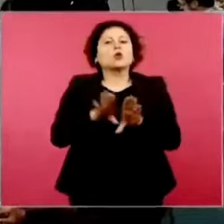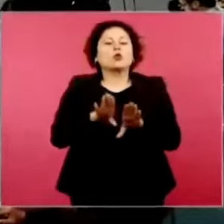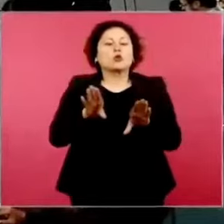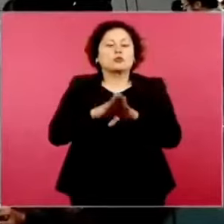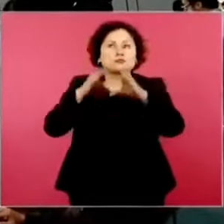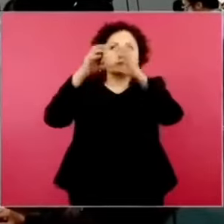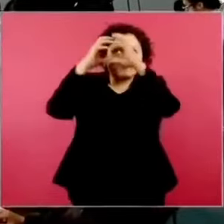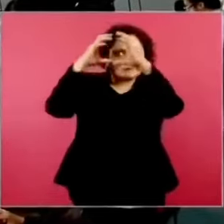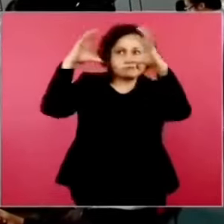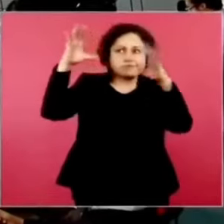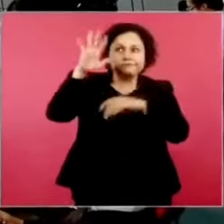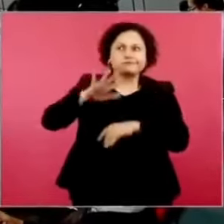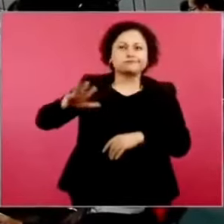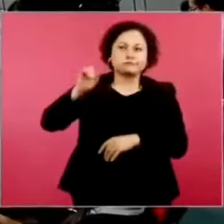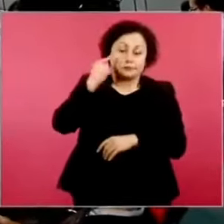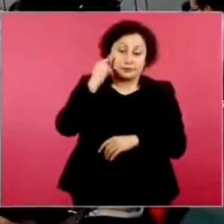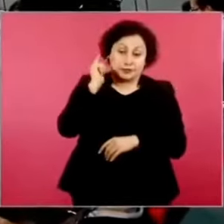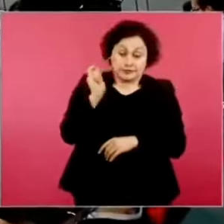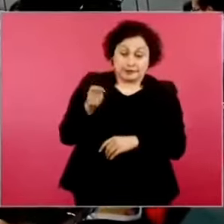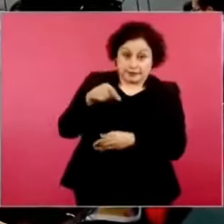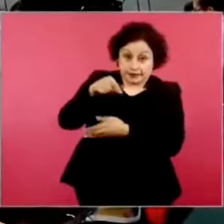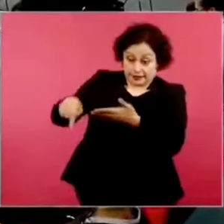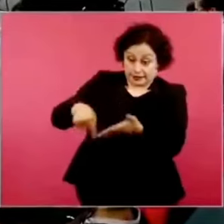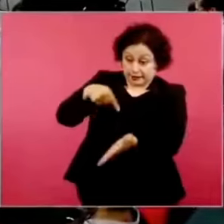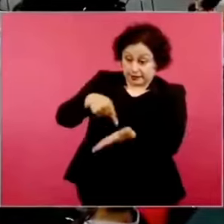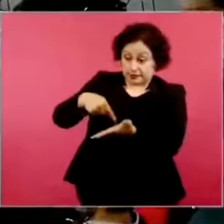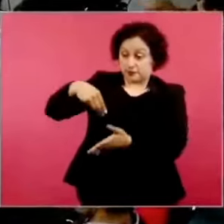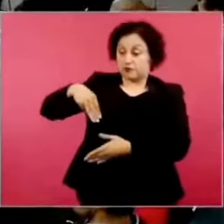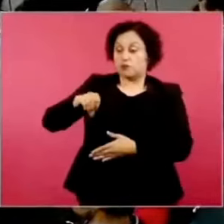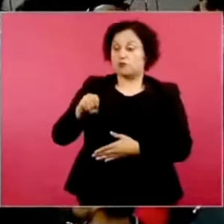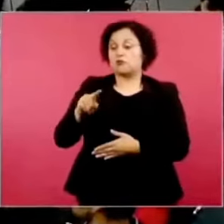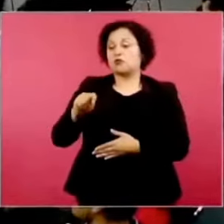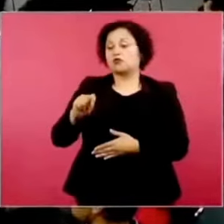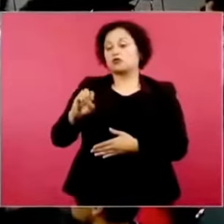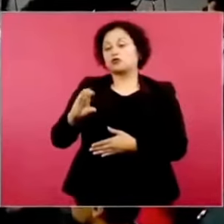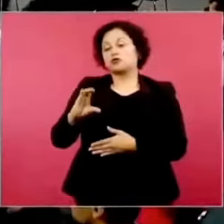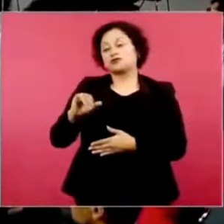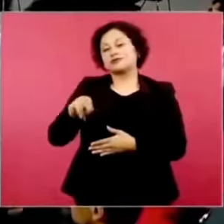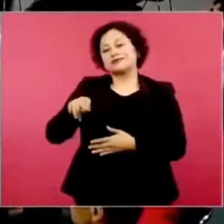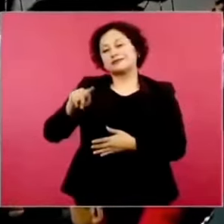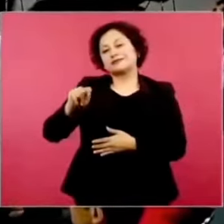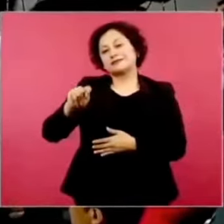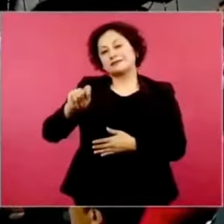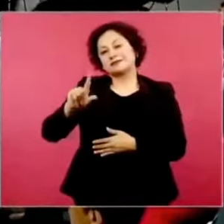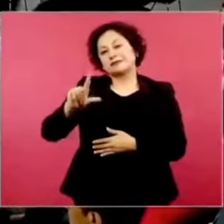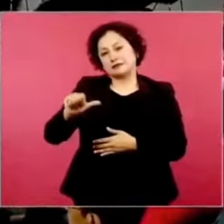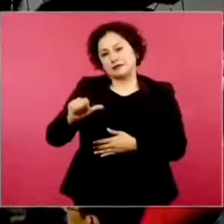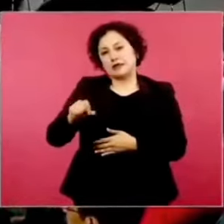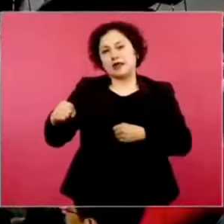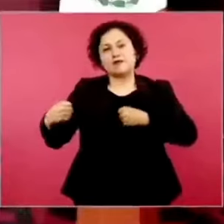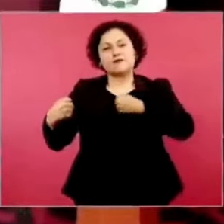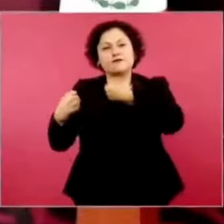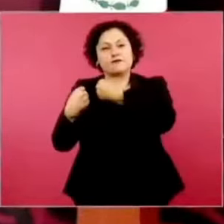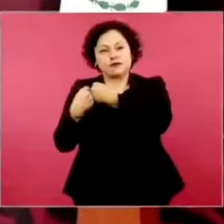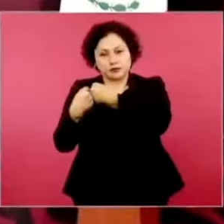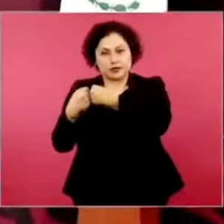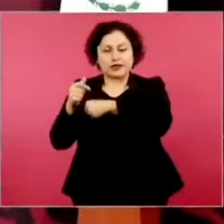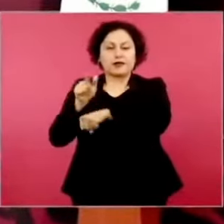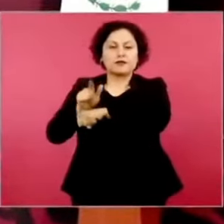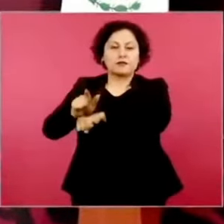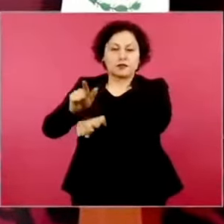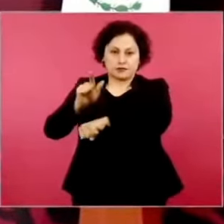es Motocintla, es la frontera con Guatemala. Yo he recorrido ese camino